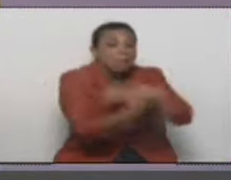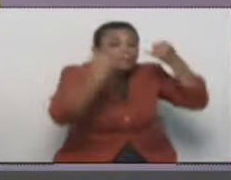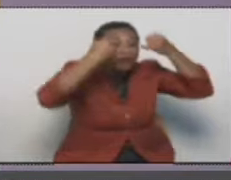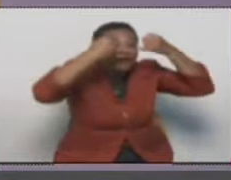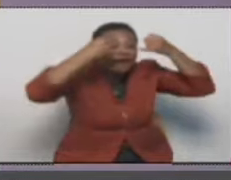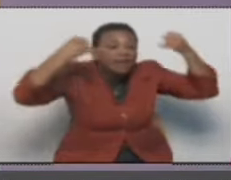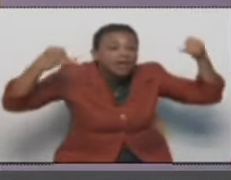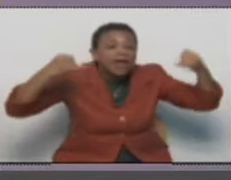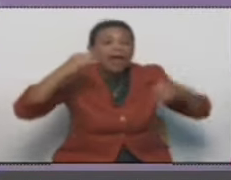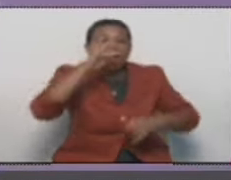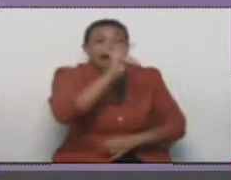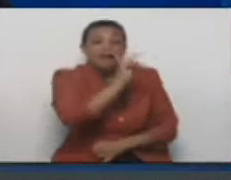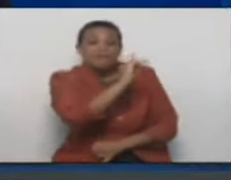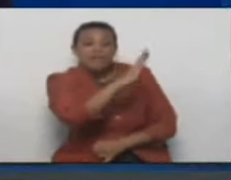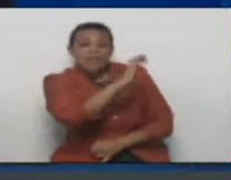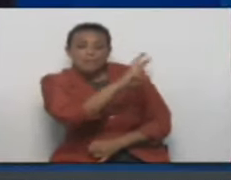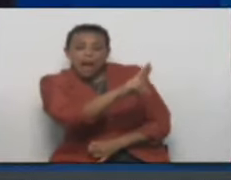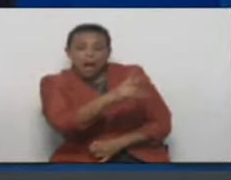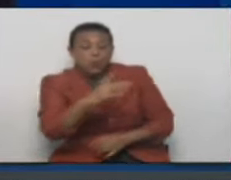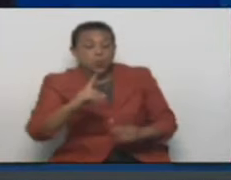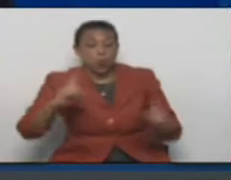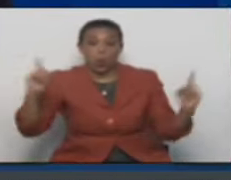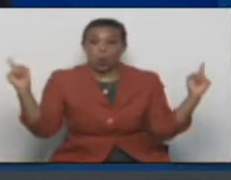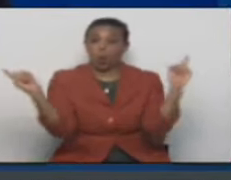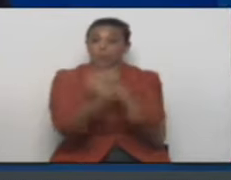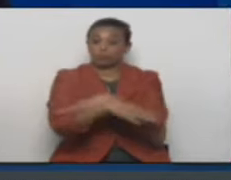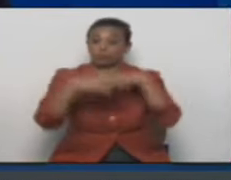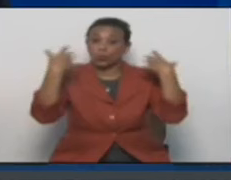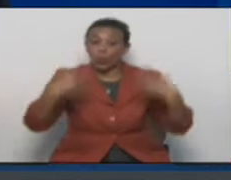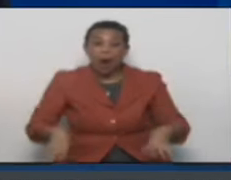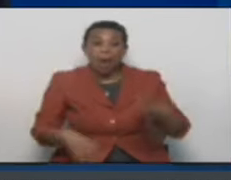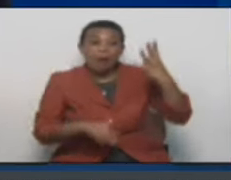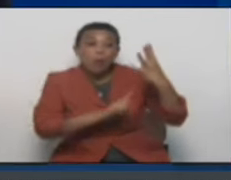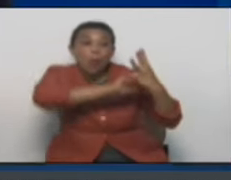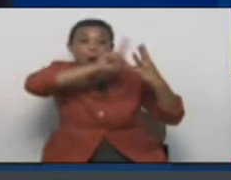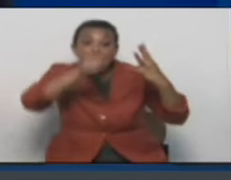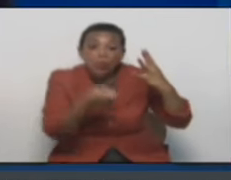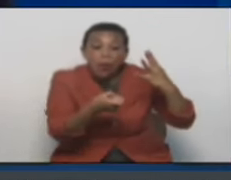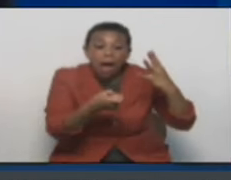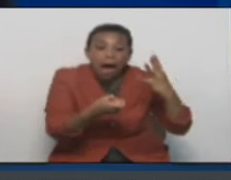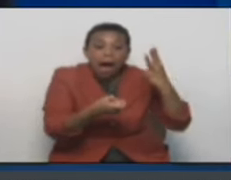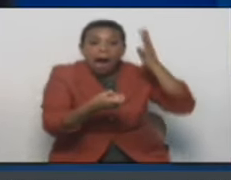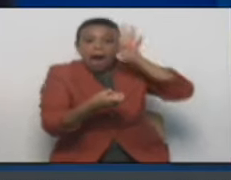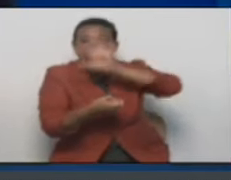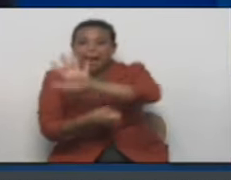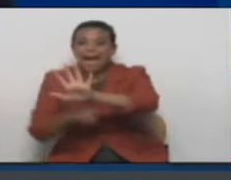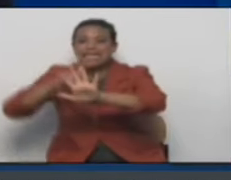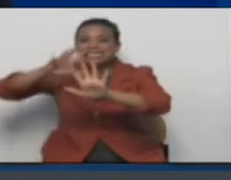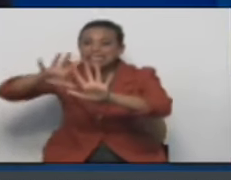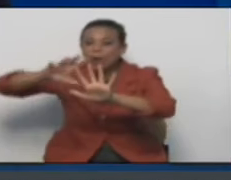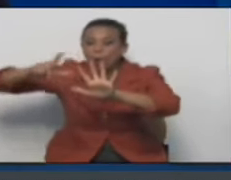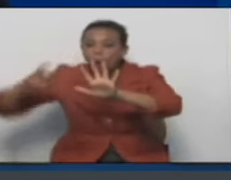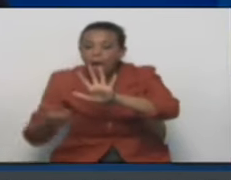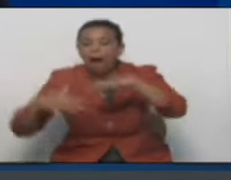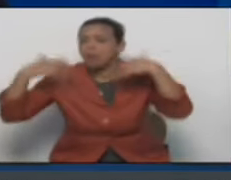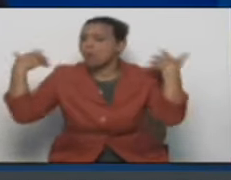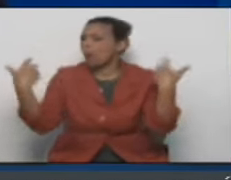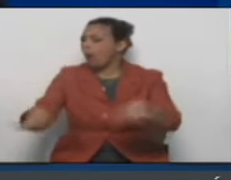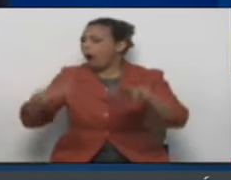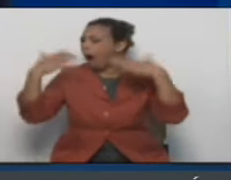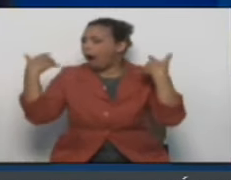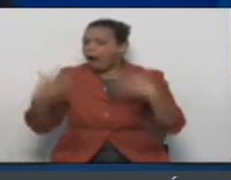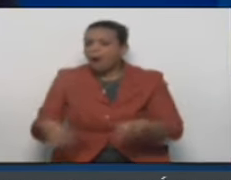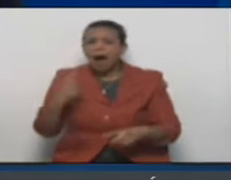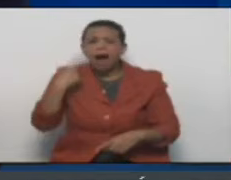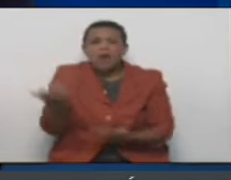Vamos a tener fábrica. También. Y vamos de la consolidación de la 4G. A 5G. A 5G. ¿Qué se firmó sobre 5G? ¿Y